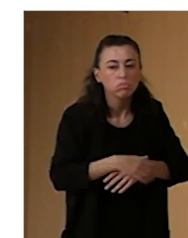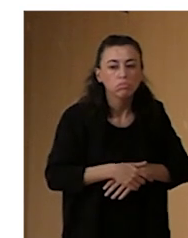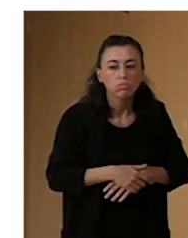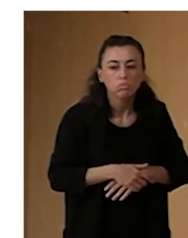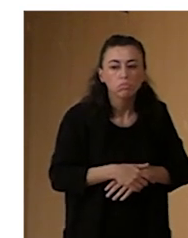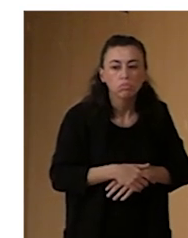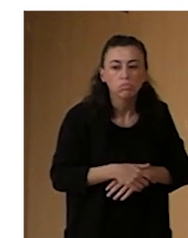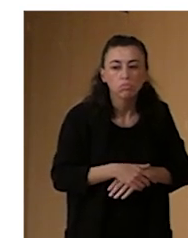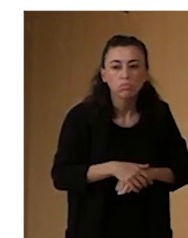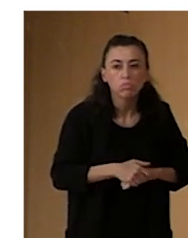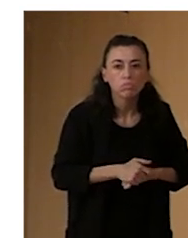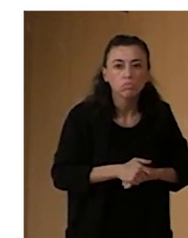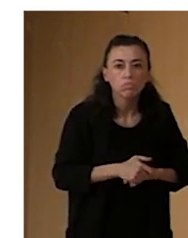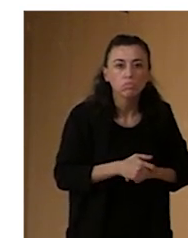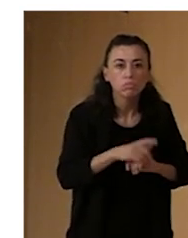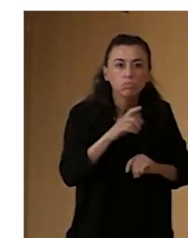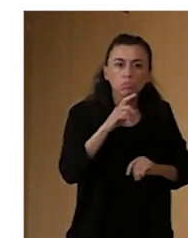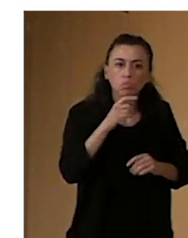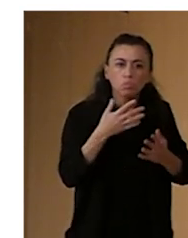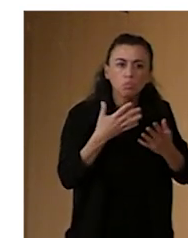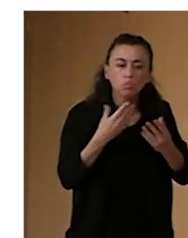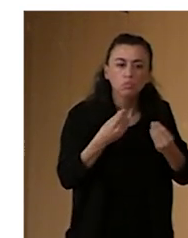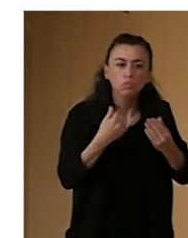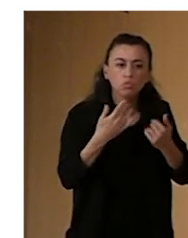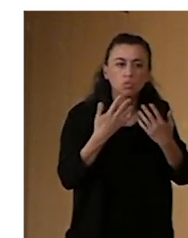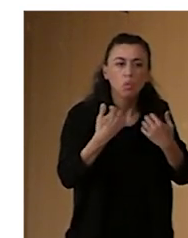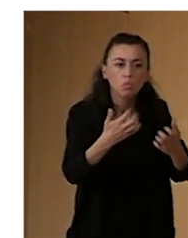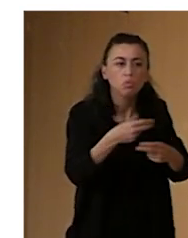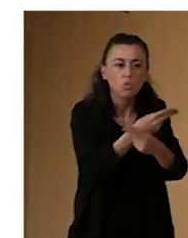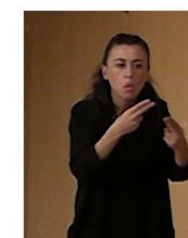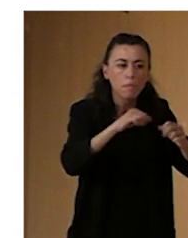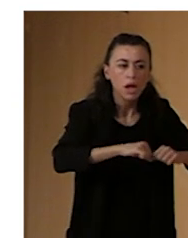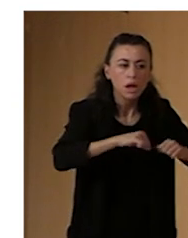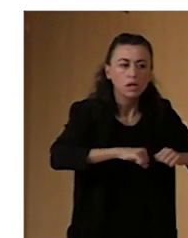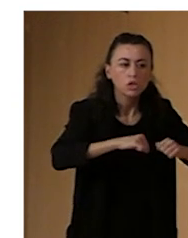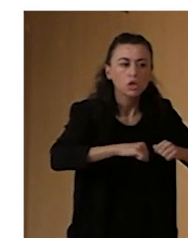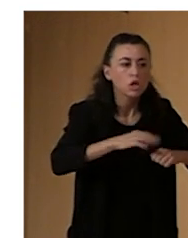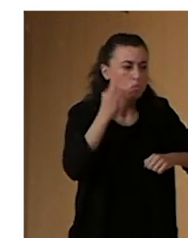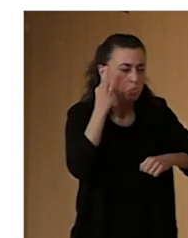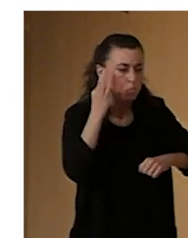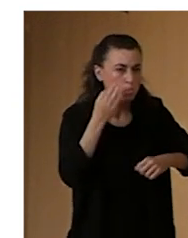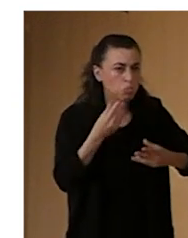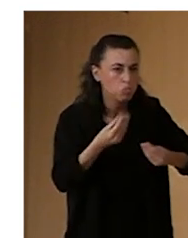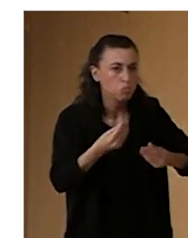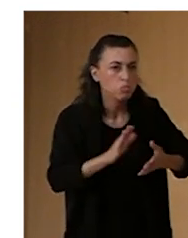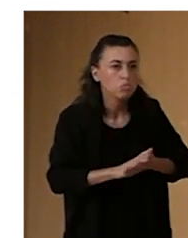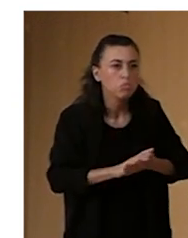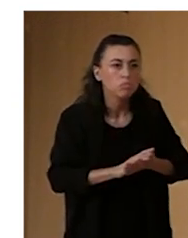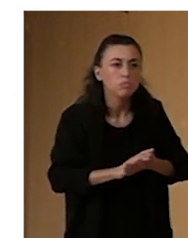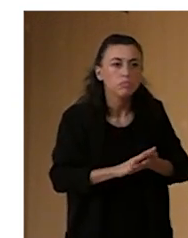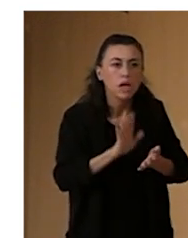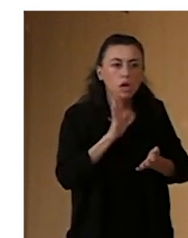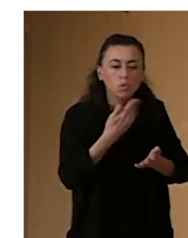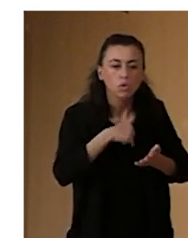y algunos datos, bueno, sin más. Tenemos mucho público mayor y mayoritariamente mujeres, pero, bueno, por dar ahí un poco esa referencia. Pero ese es nuestro público.